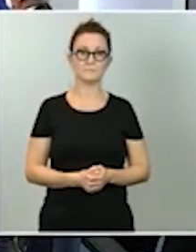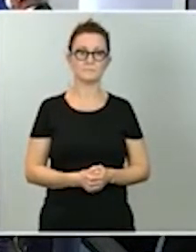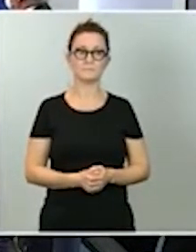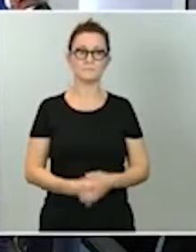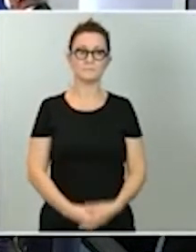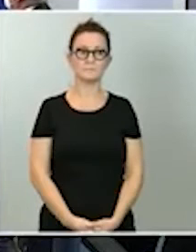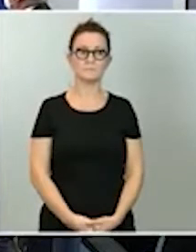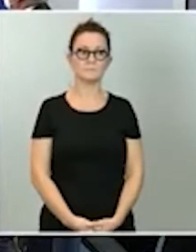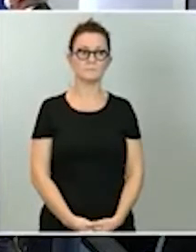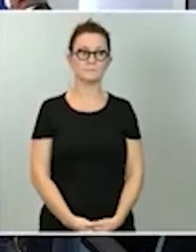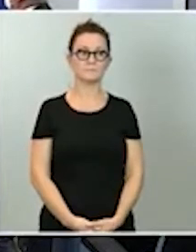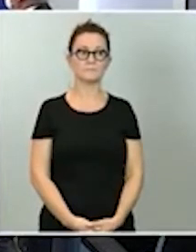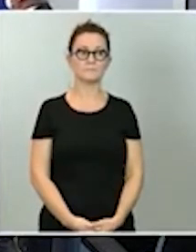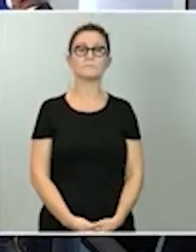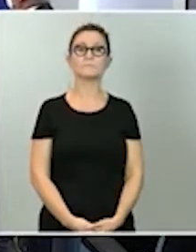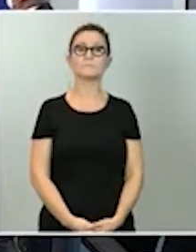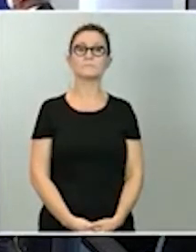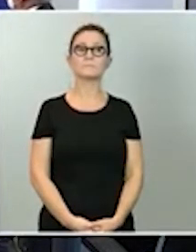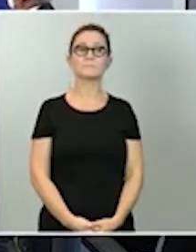¿Sí? Sí.